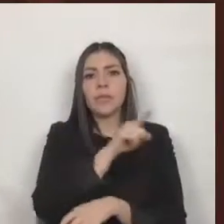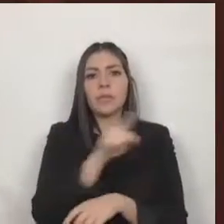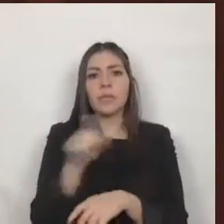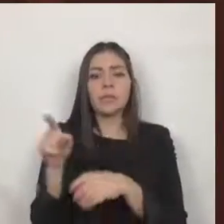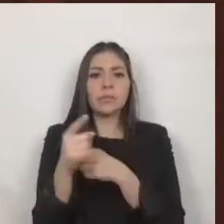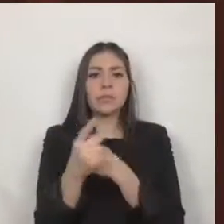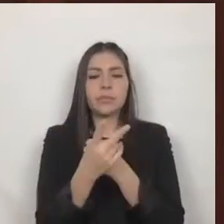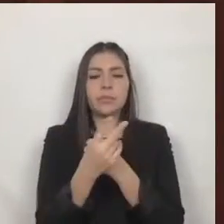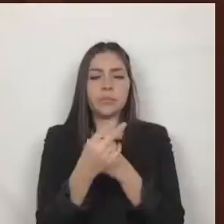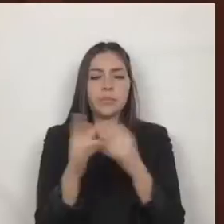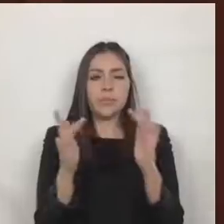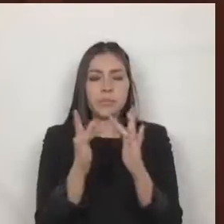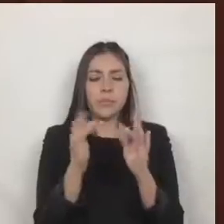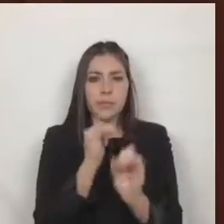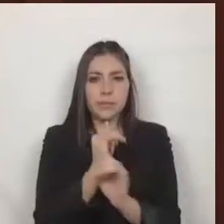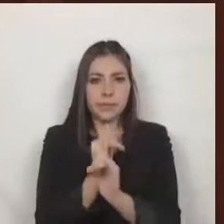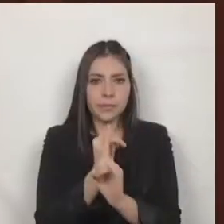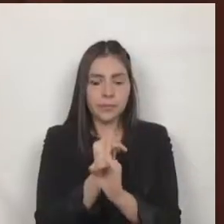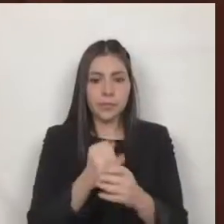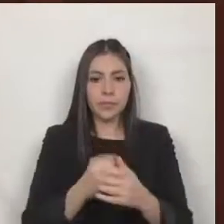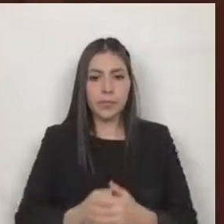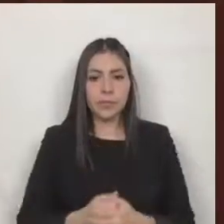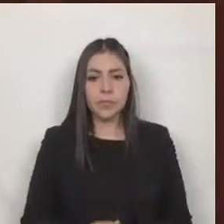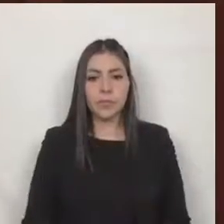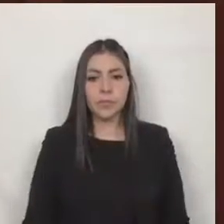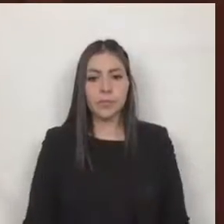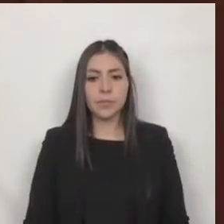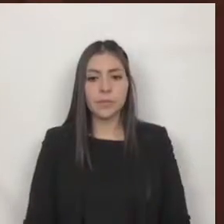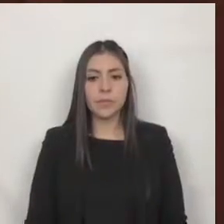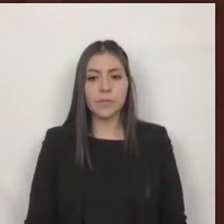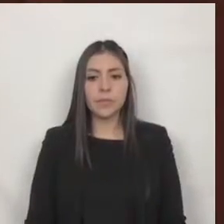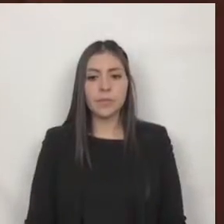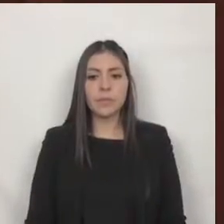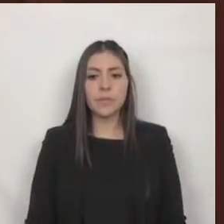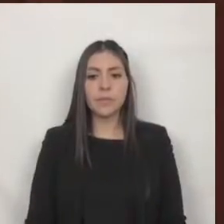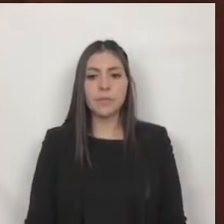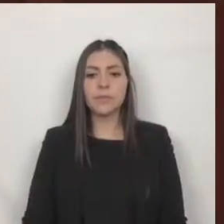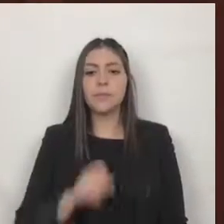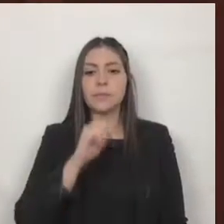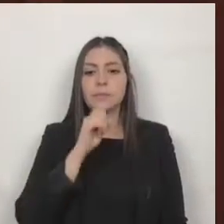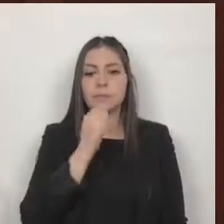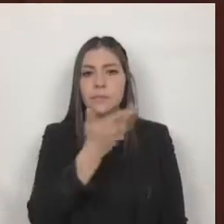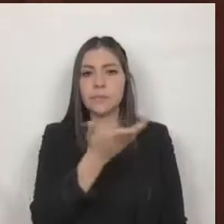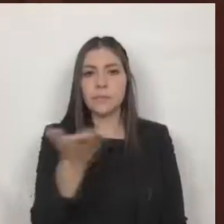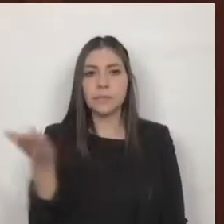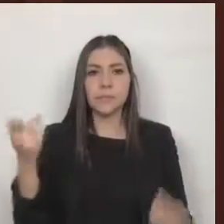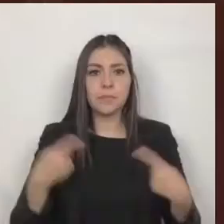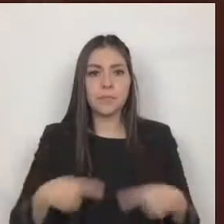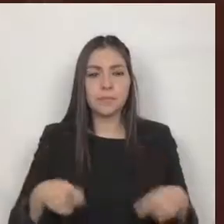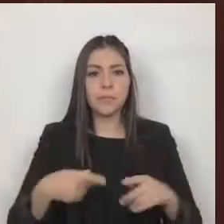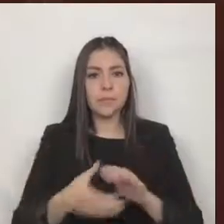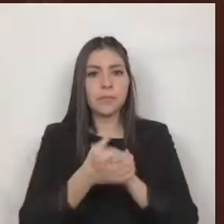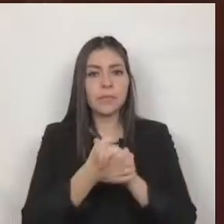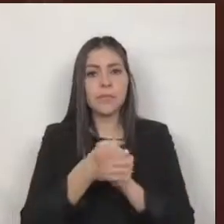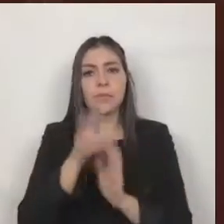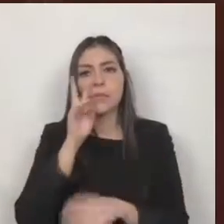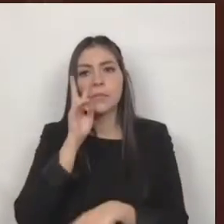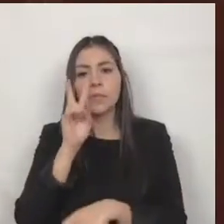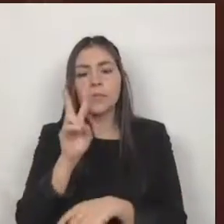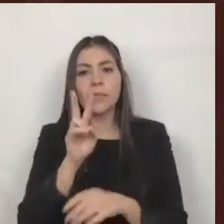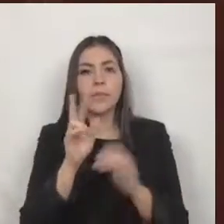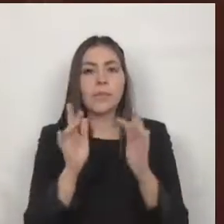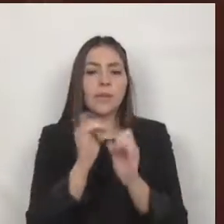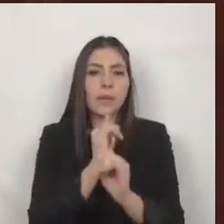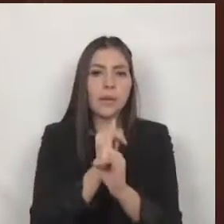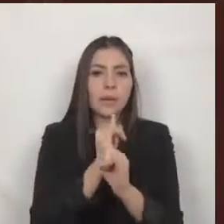los medios digitales también saludo a los ciudadanos que nos siguen por las diferentes redes sociales y a los medios